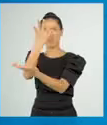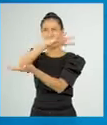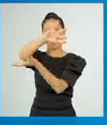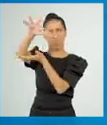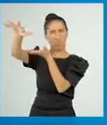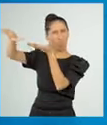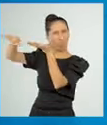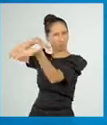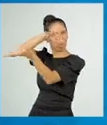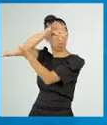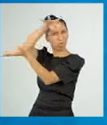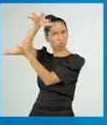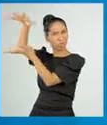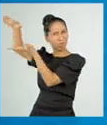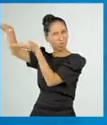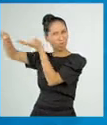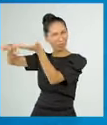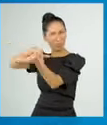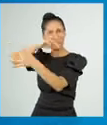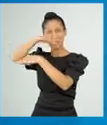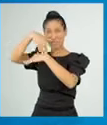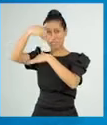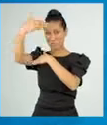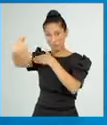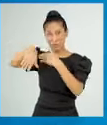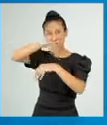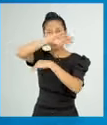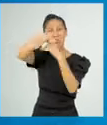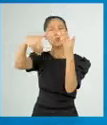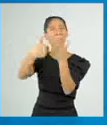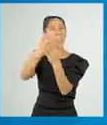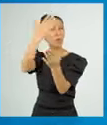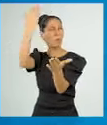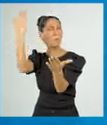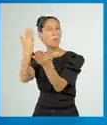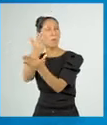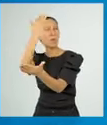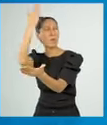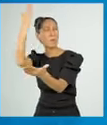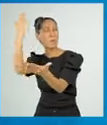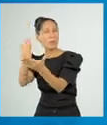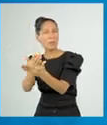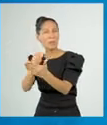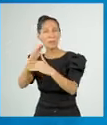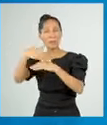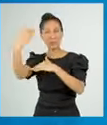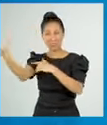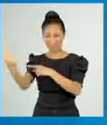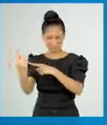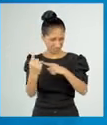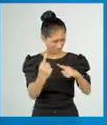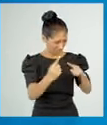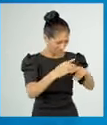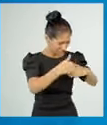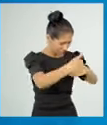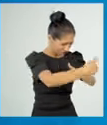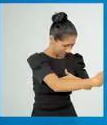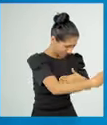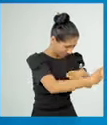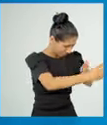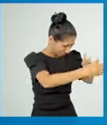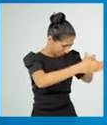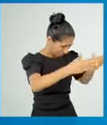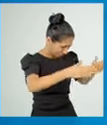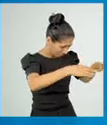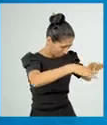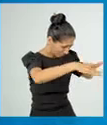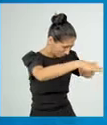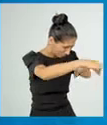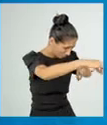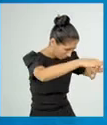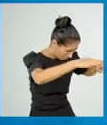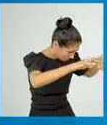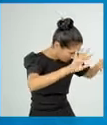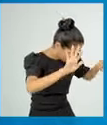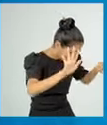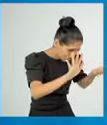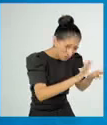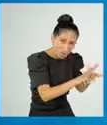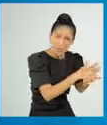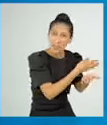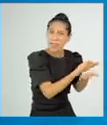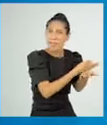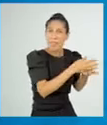denso humo se esfumó, el cofre parecía vacío. Pandora miró al interior y vio un